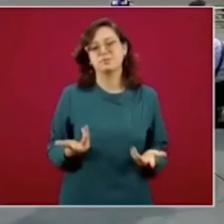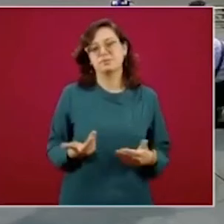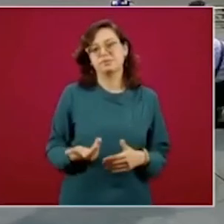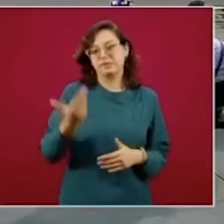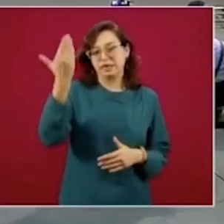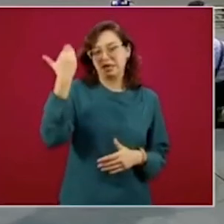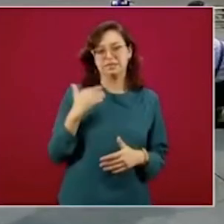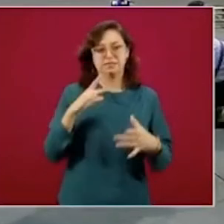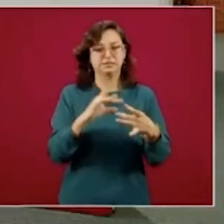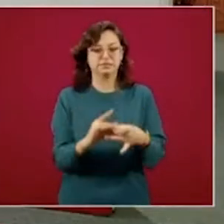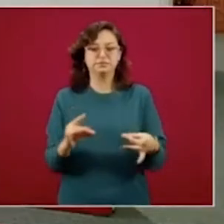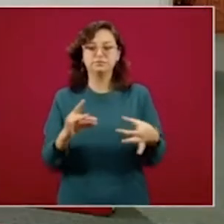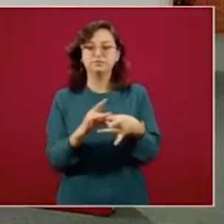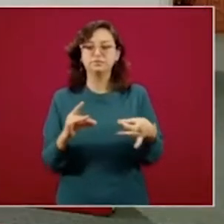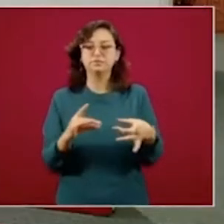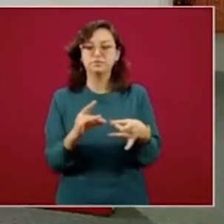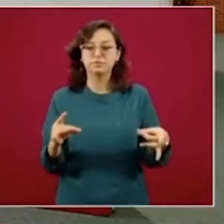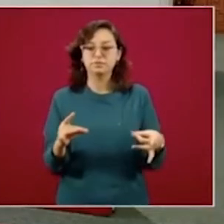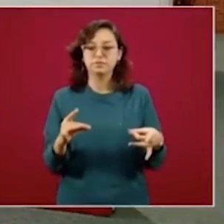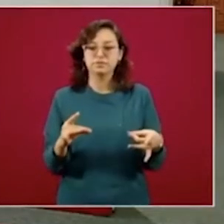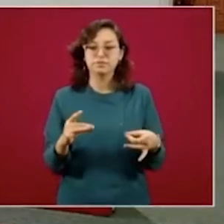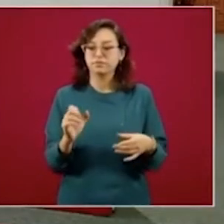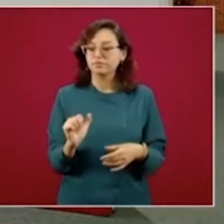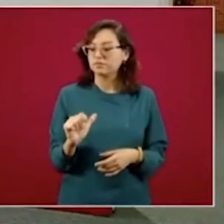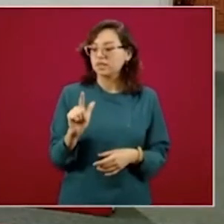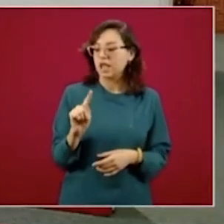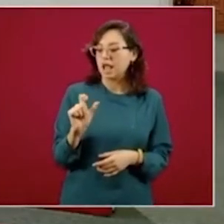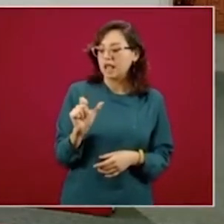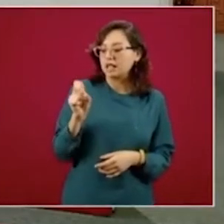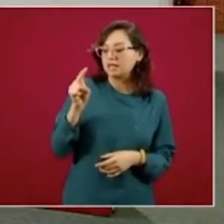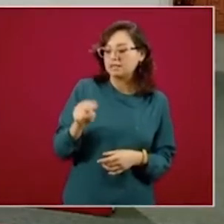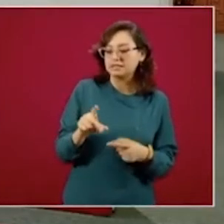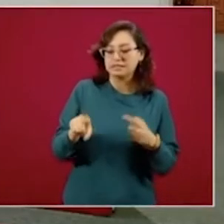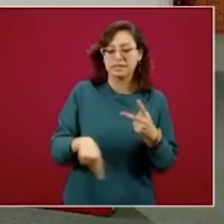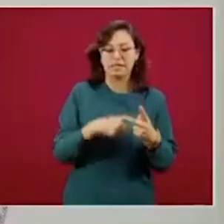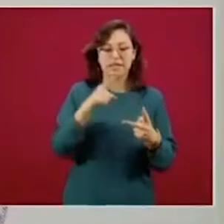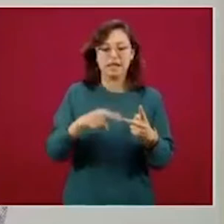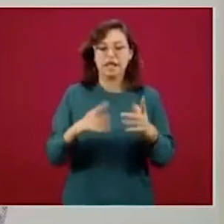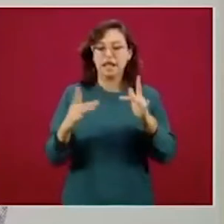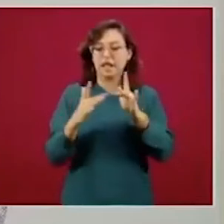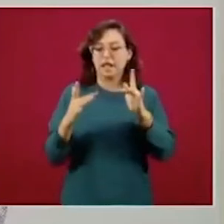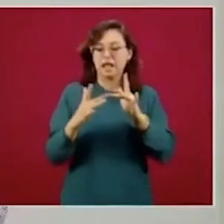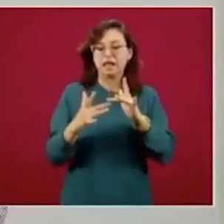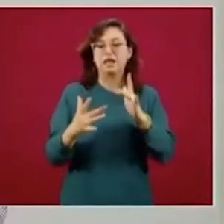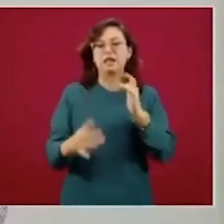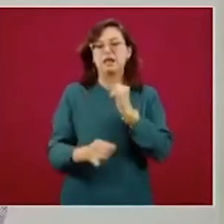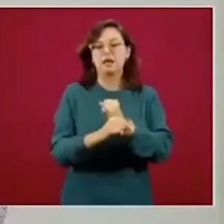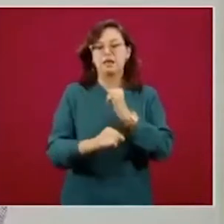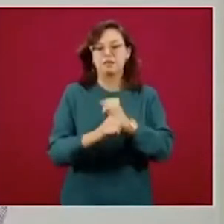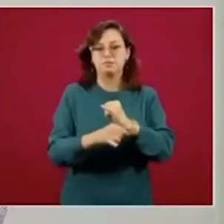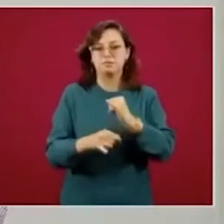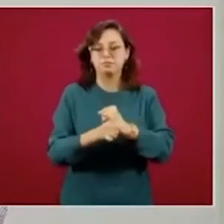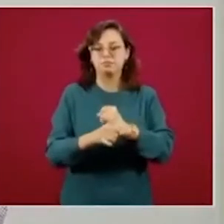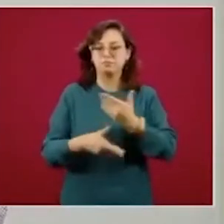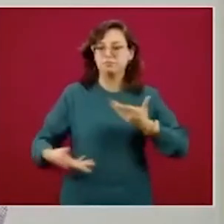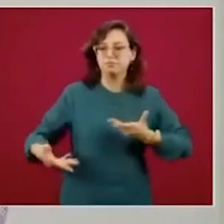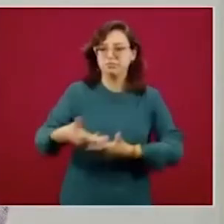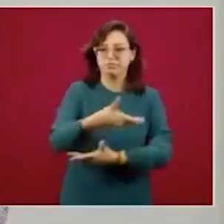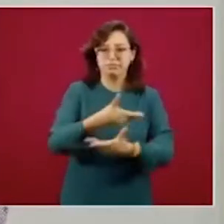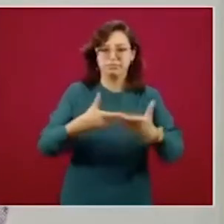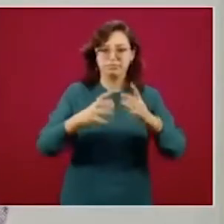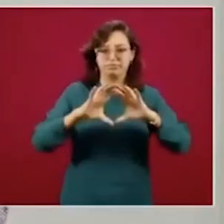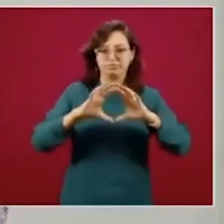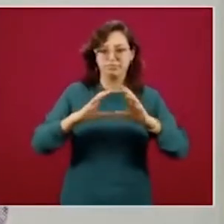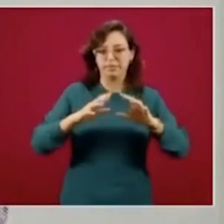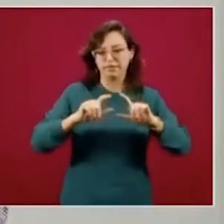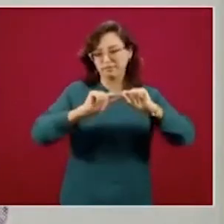Es que hay una alianza estratégica con Altan y con la red compartida, que era un proyecto que se había ya